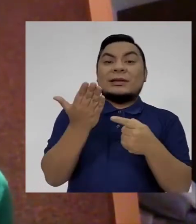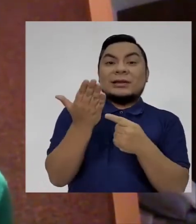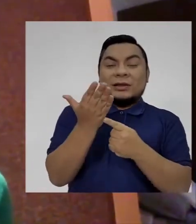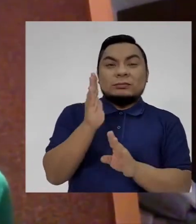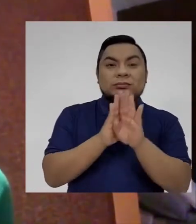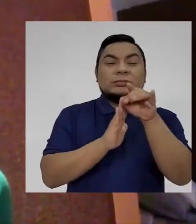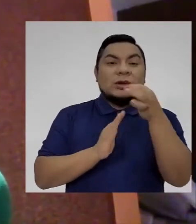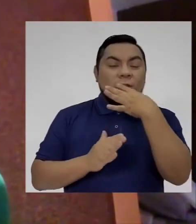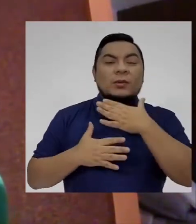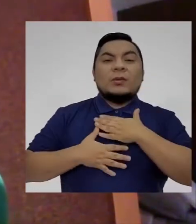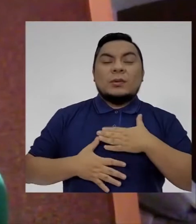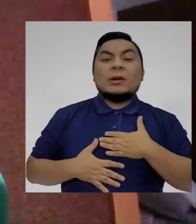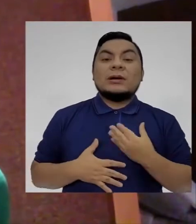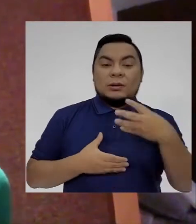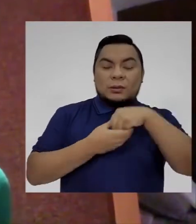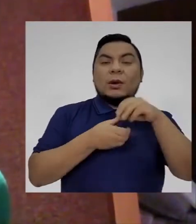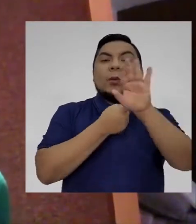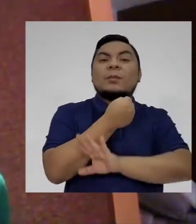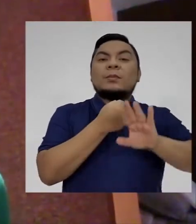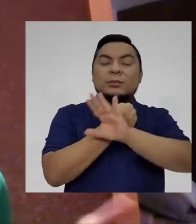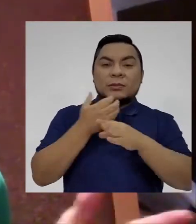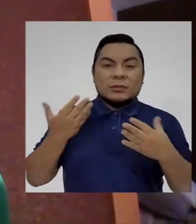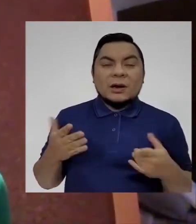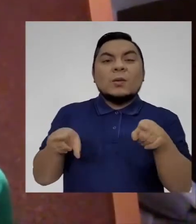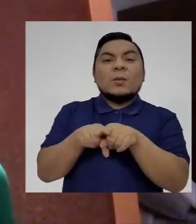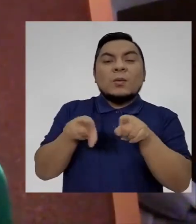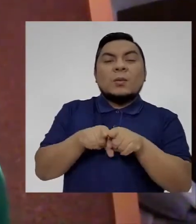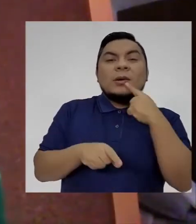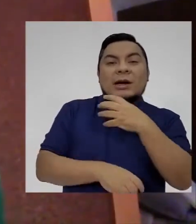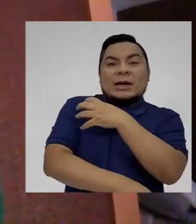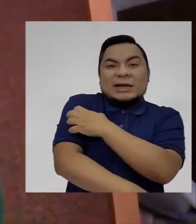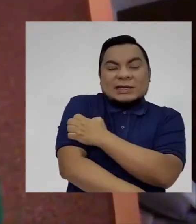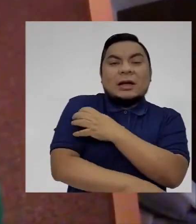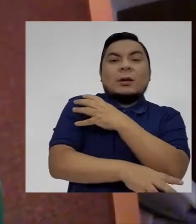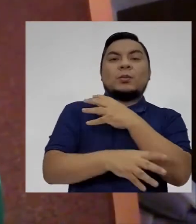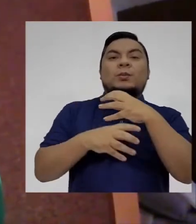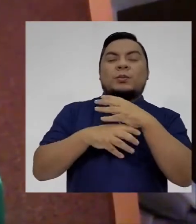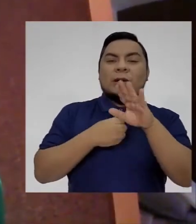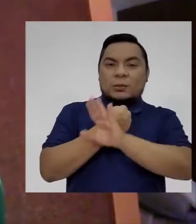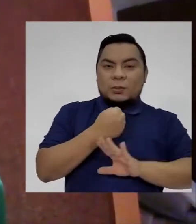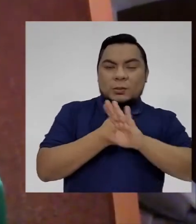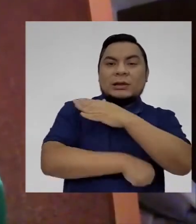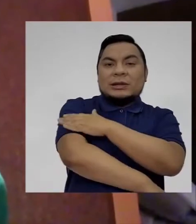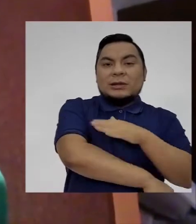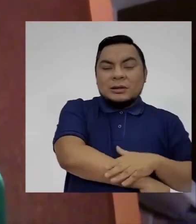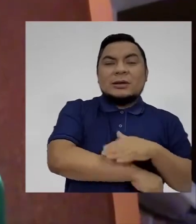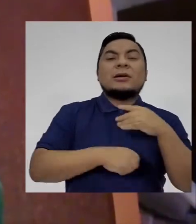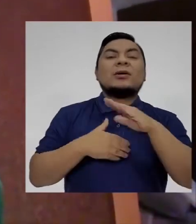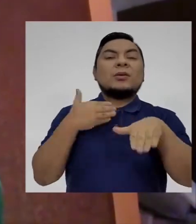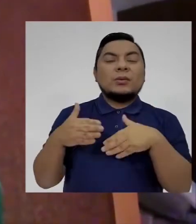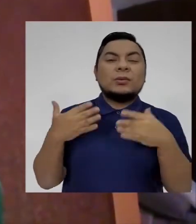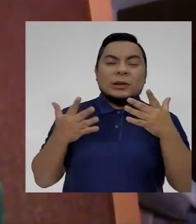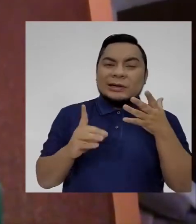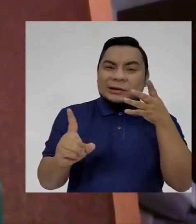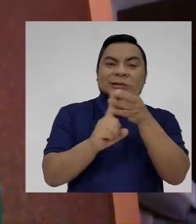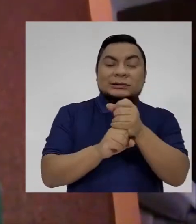hacen que el cuerpo produzca una proteína funcional similar a la distrofina para que así ambos medicamentos